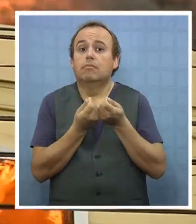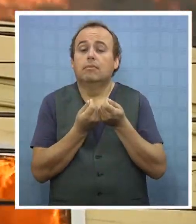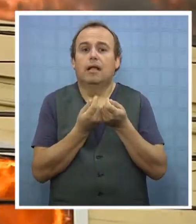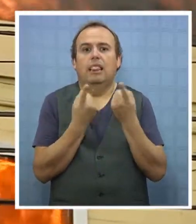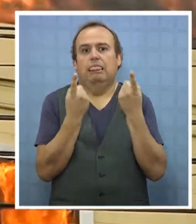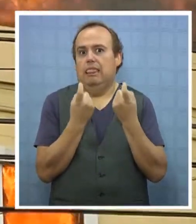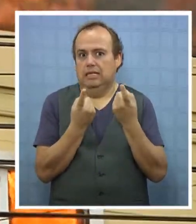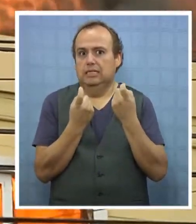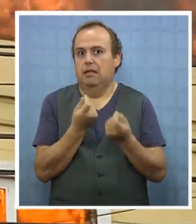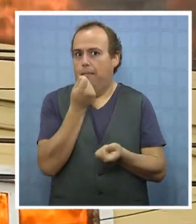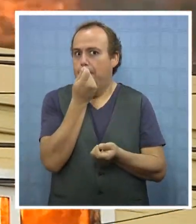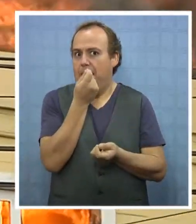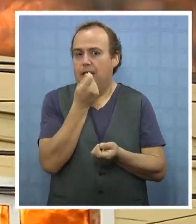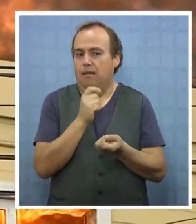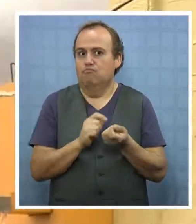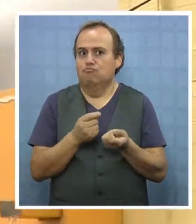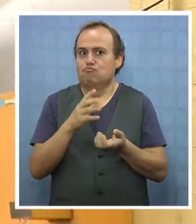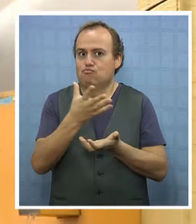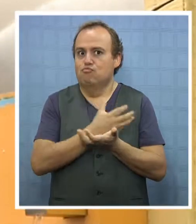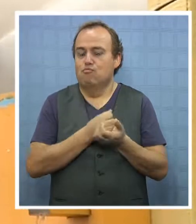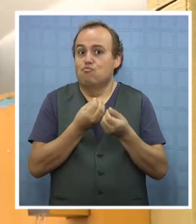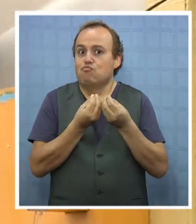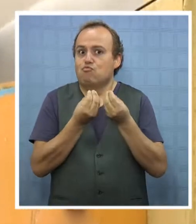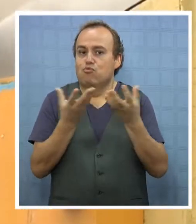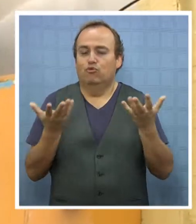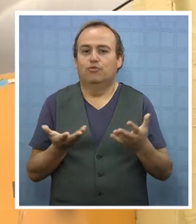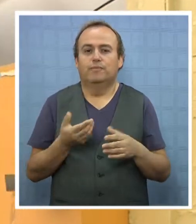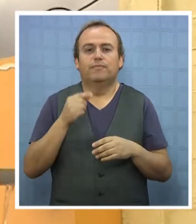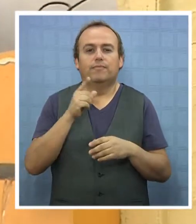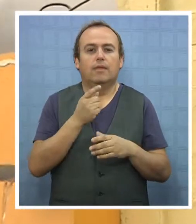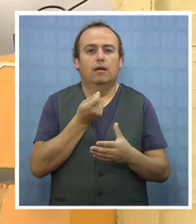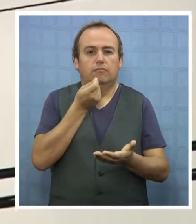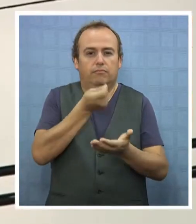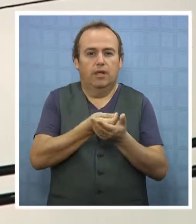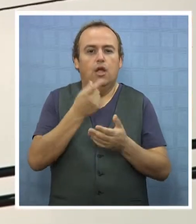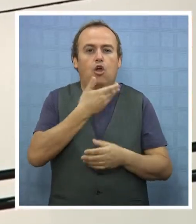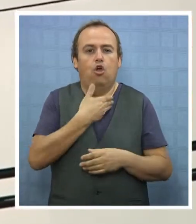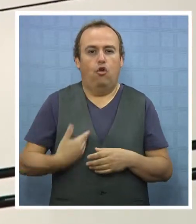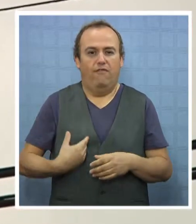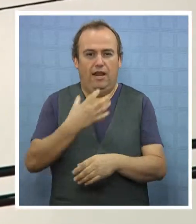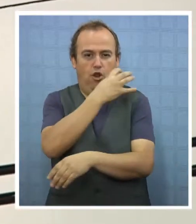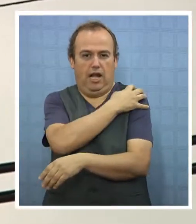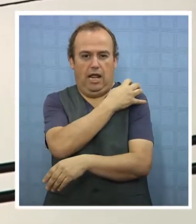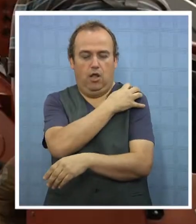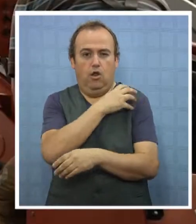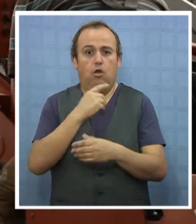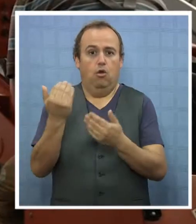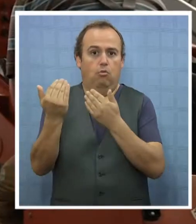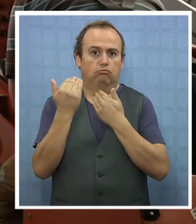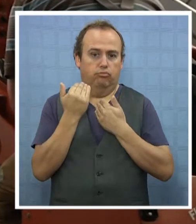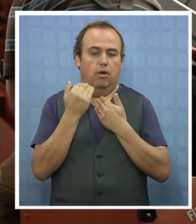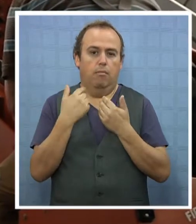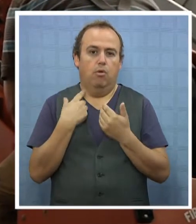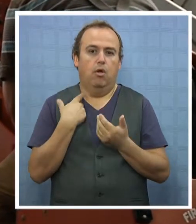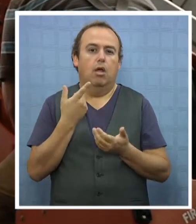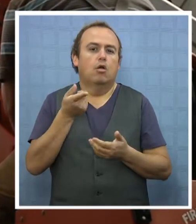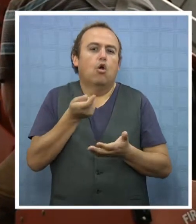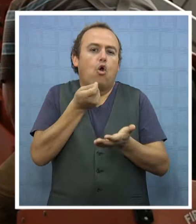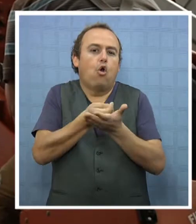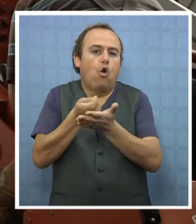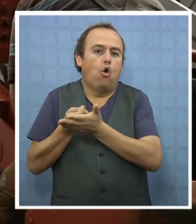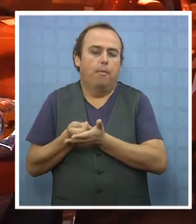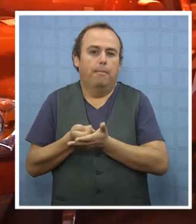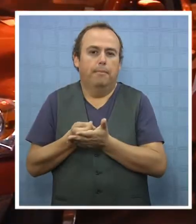una buena cantidad de dinero. Por un lado, todo lo que es grandes inversiones a través del gobierno regional, obviamente, que es un gran aliado que tenemos nosotros para lo que es